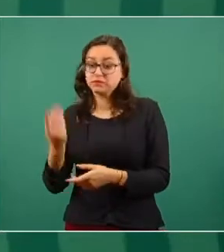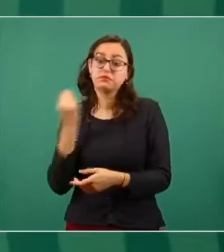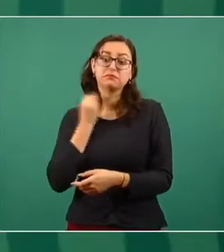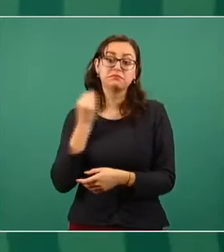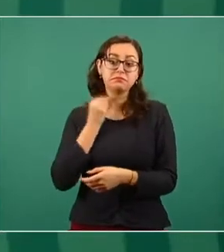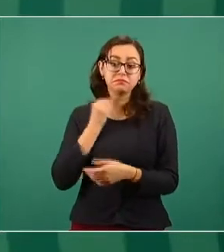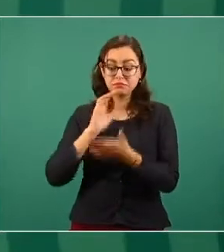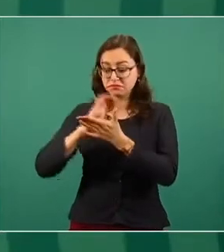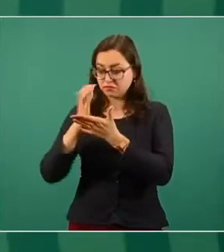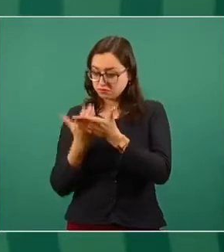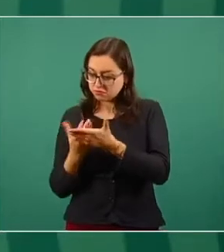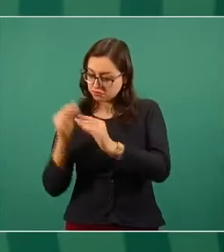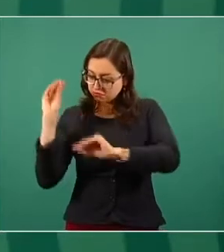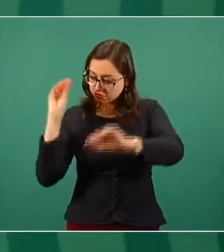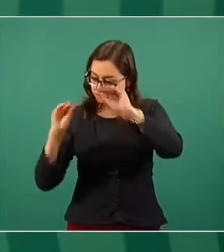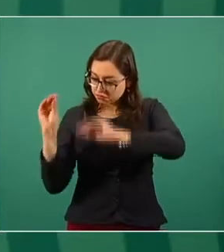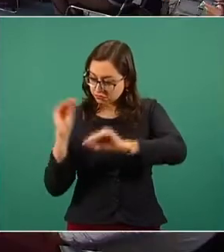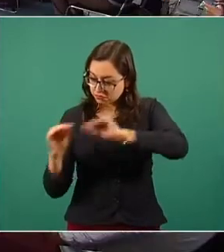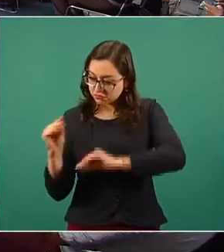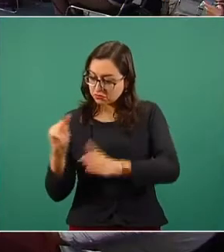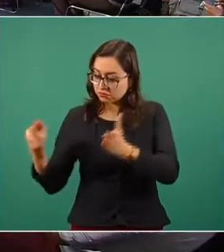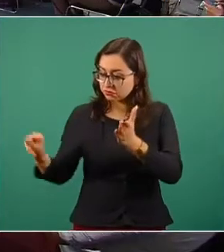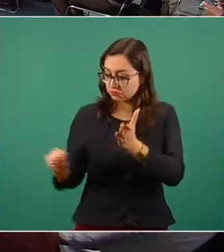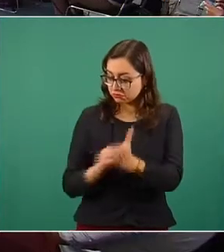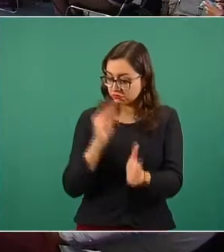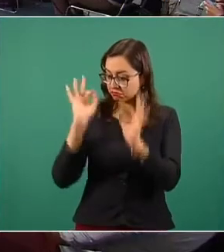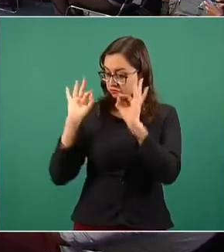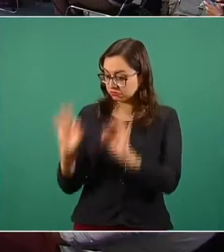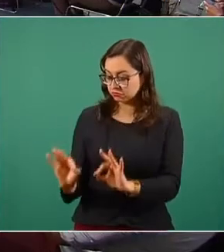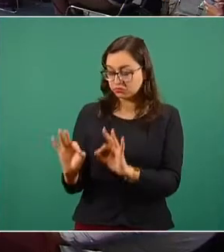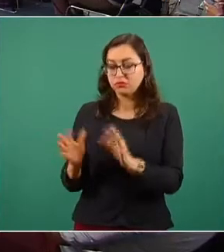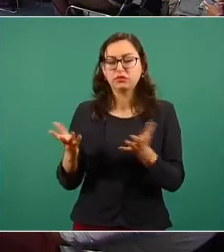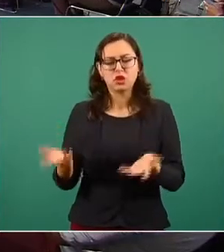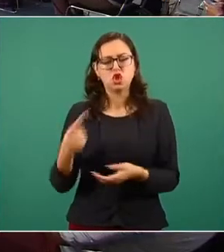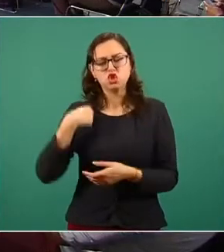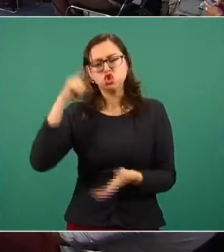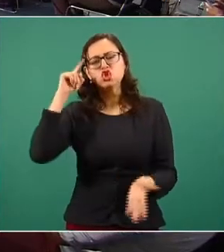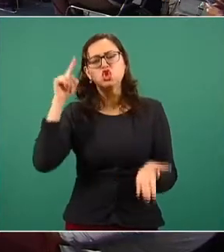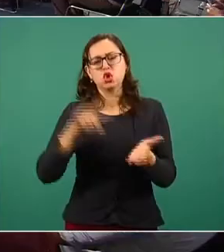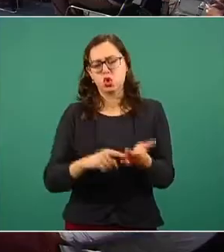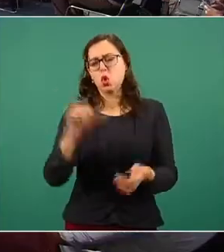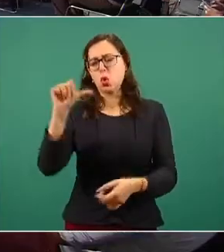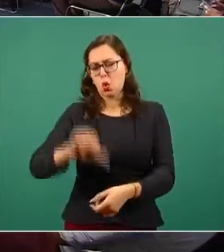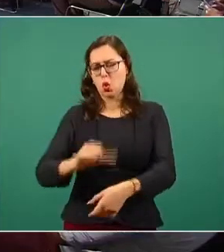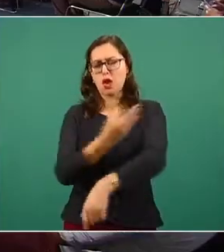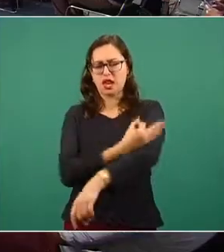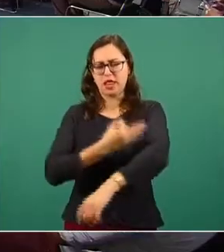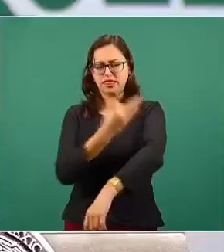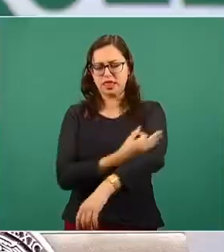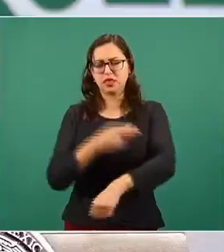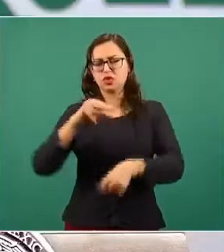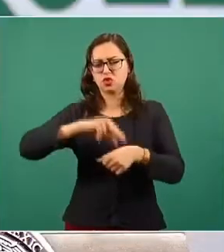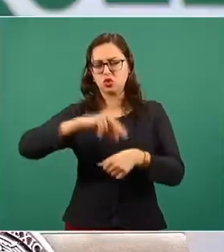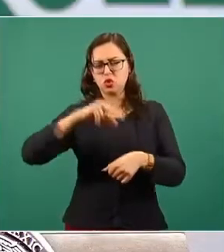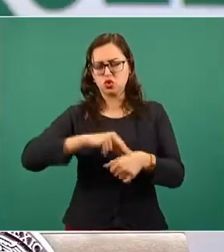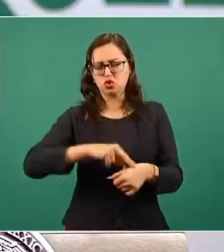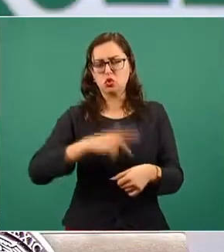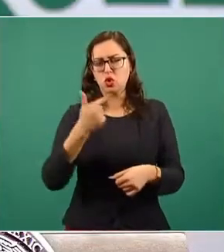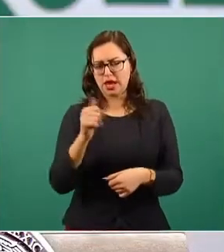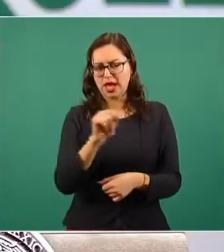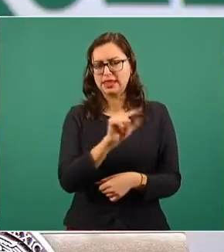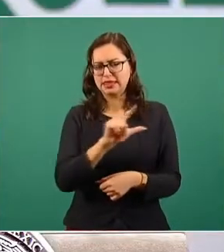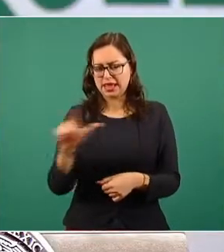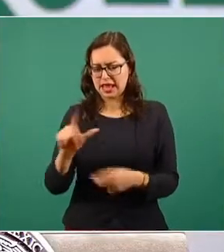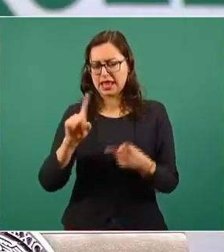igual Hugo López-Gatell, que con el doctor Jorge Alcocer están a cargo de esta parte, ya tendrían los